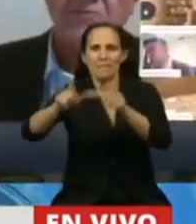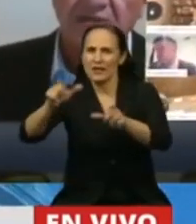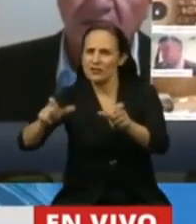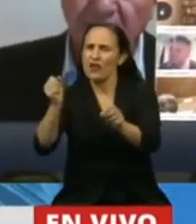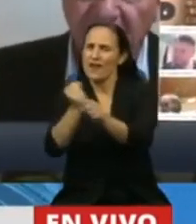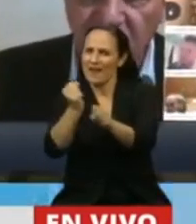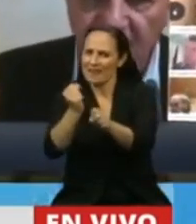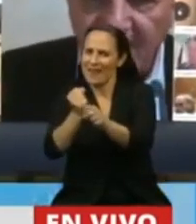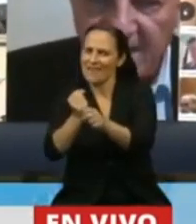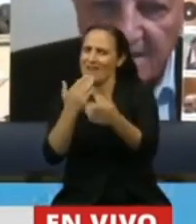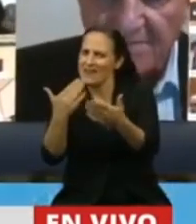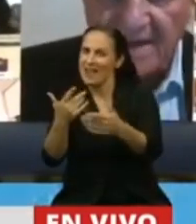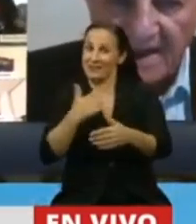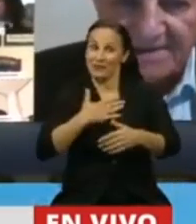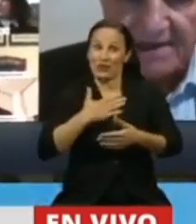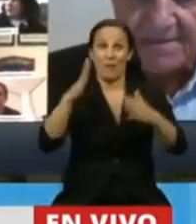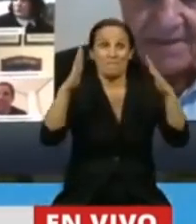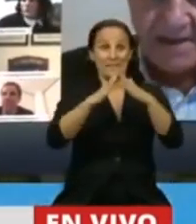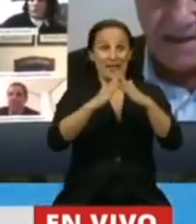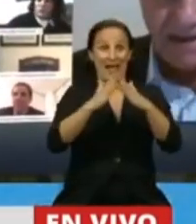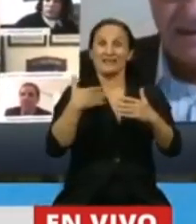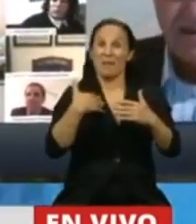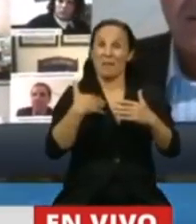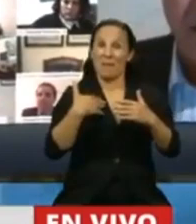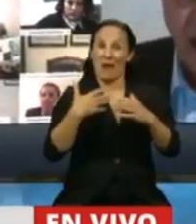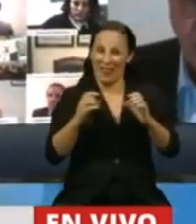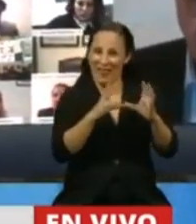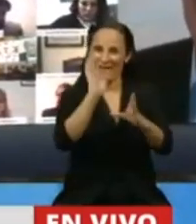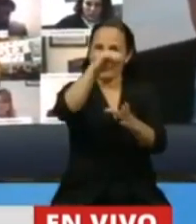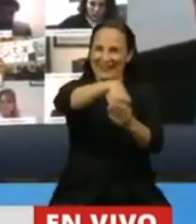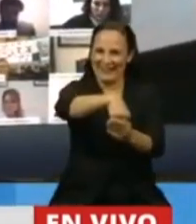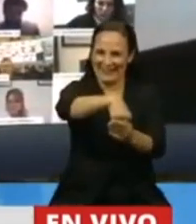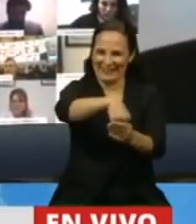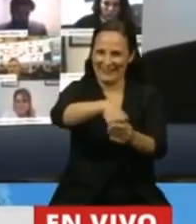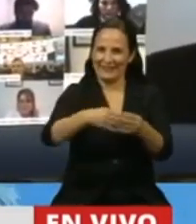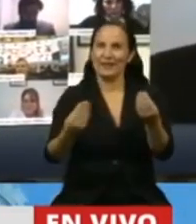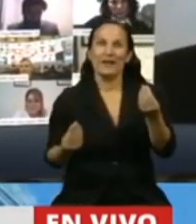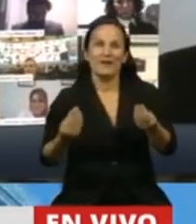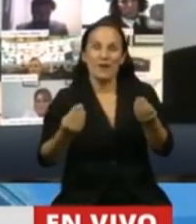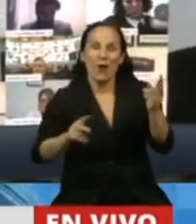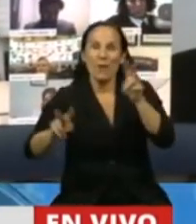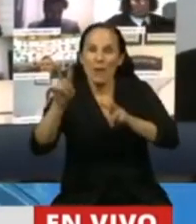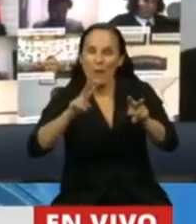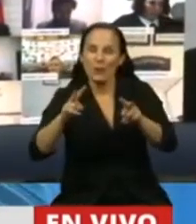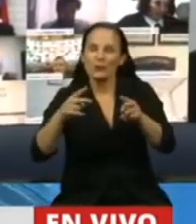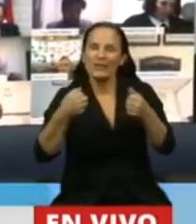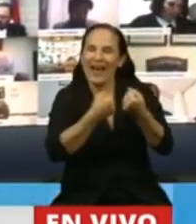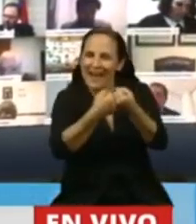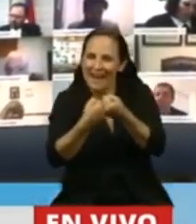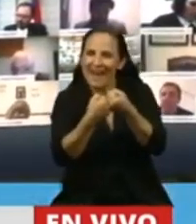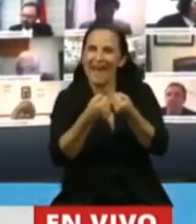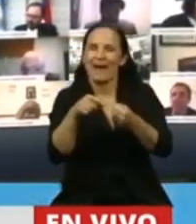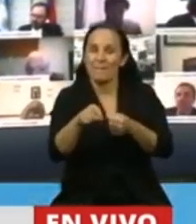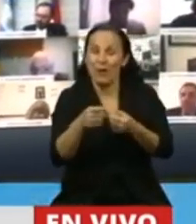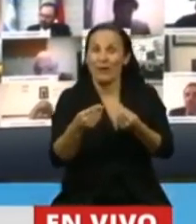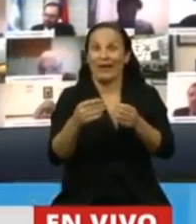desde mi casa esté sesionando, conciliando, como hemos podido conciliar la necesidad de sesionar